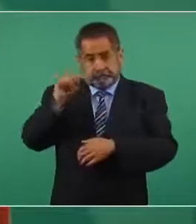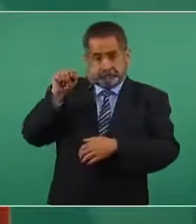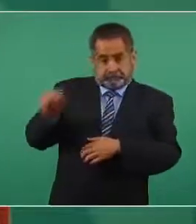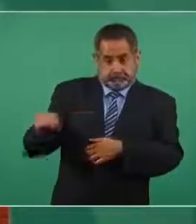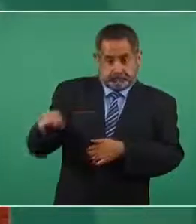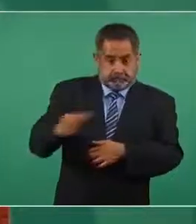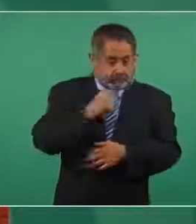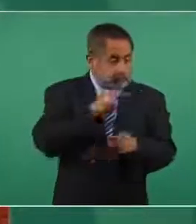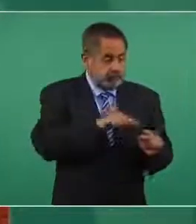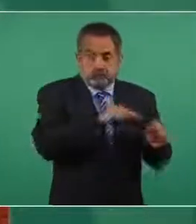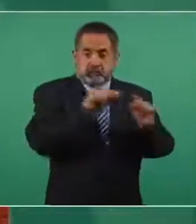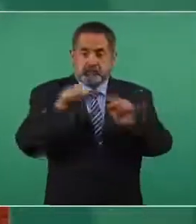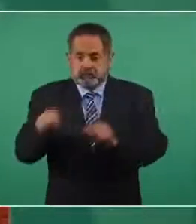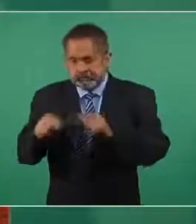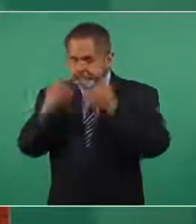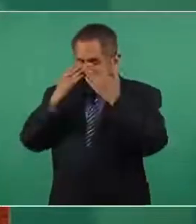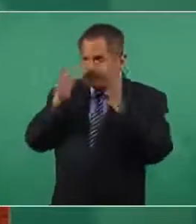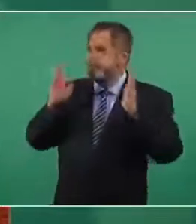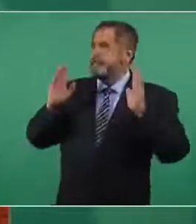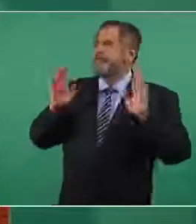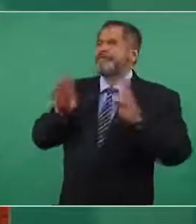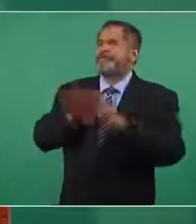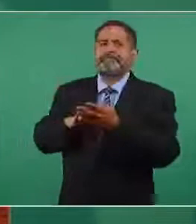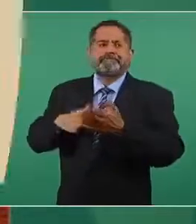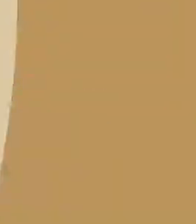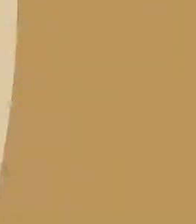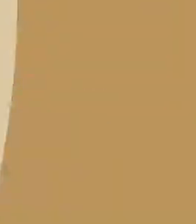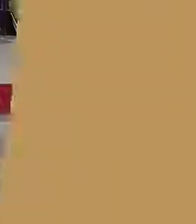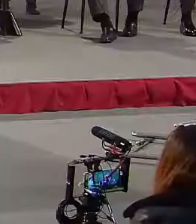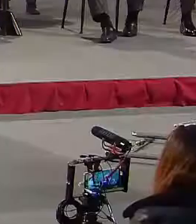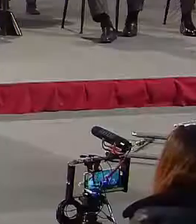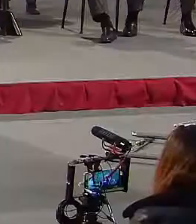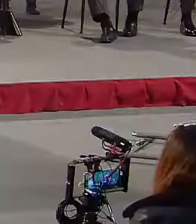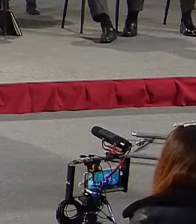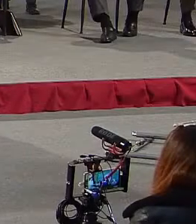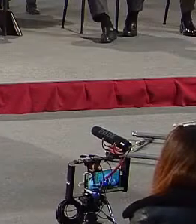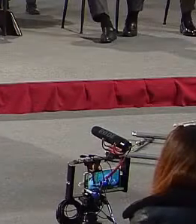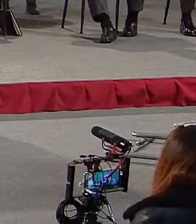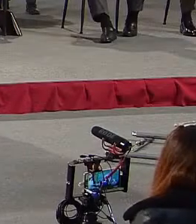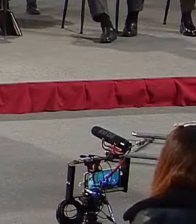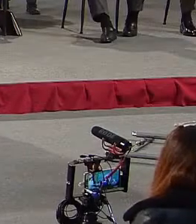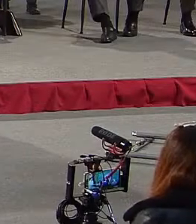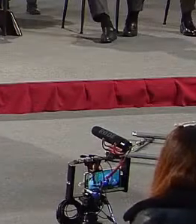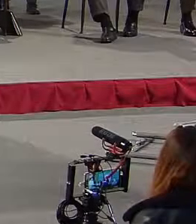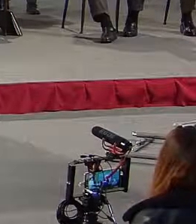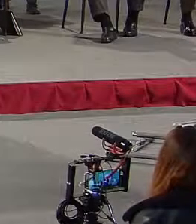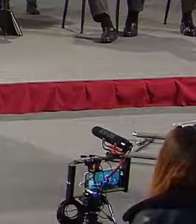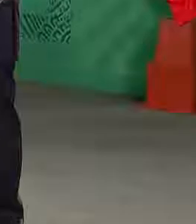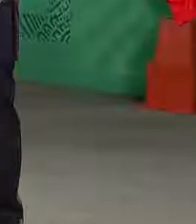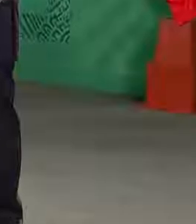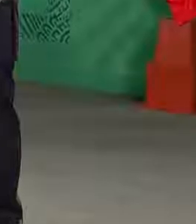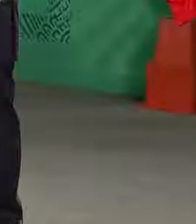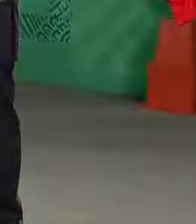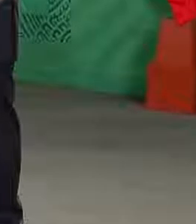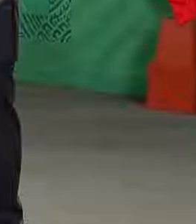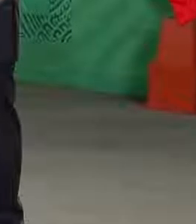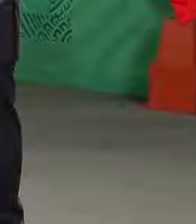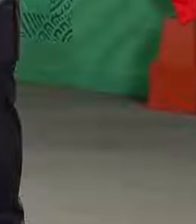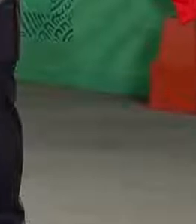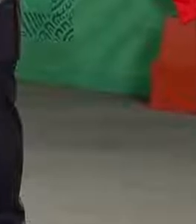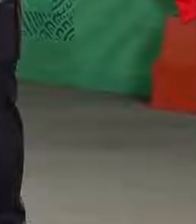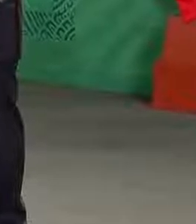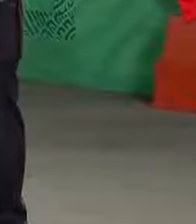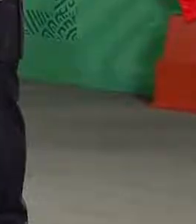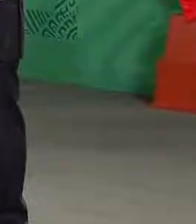tener esos niños, de una lucecita que pueden ver durante el día. El secretario de Salud, Jorge Alcocer, fue vacunado desde Palacio